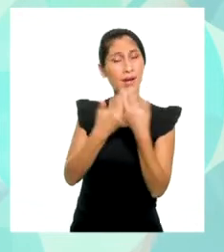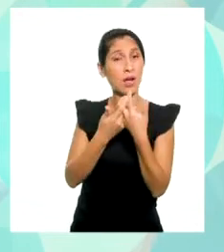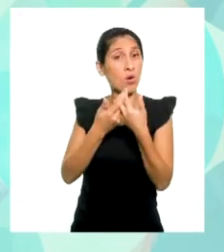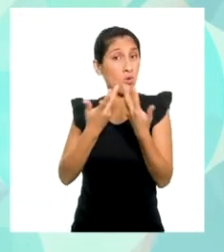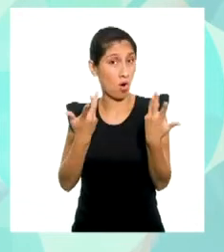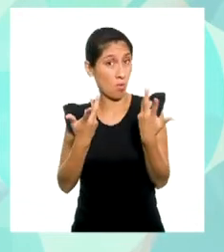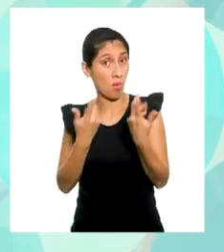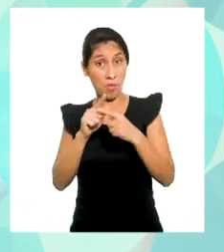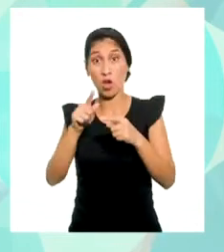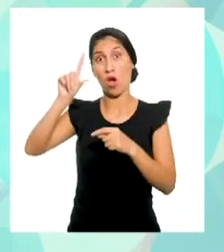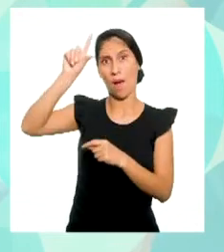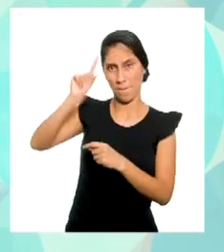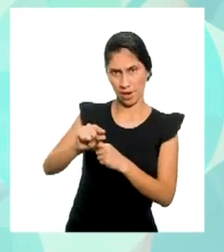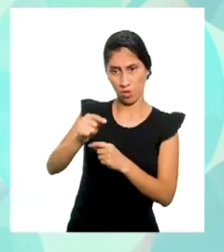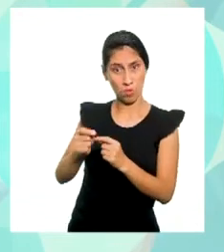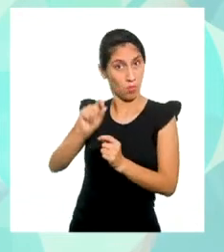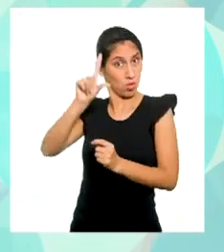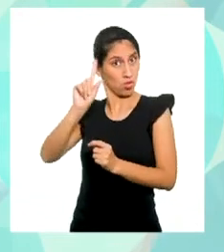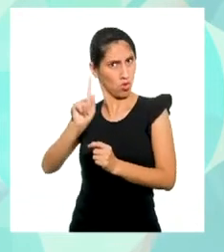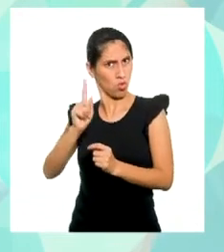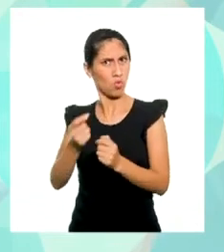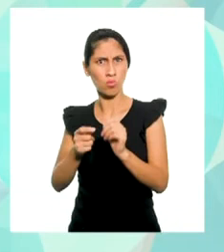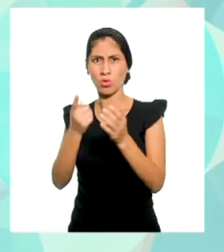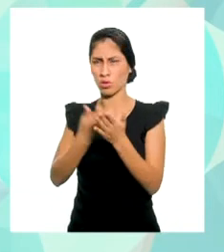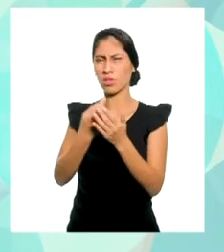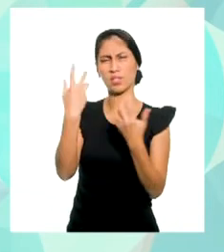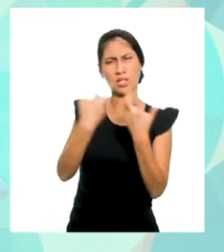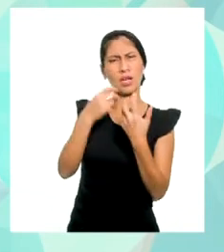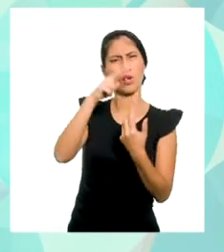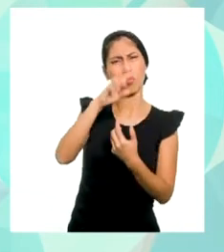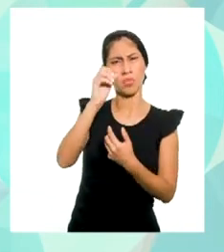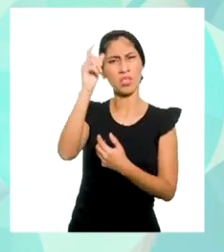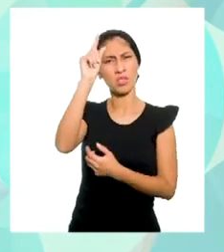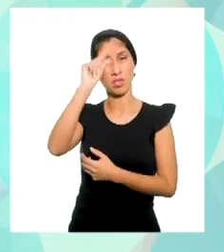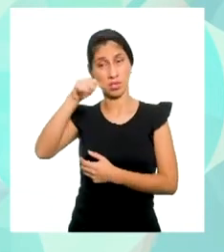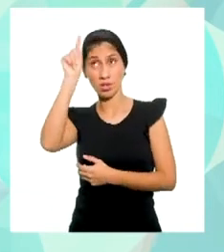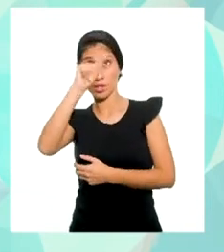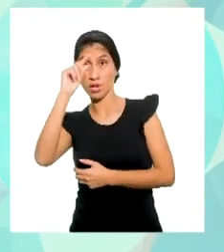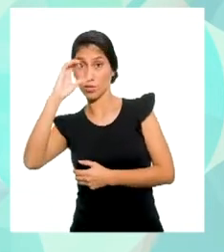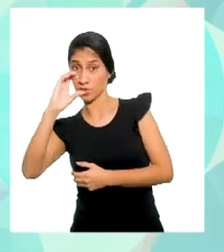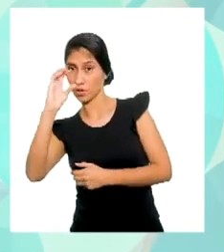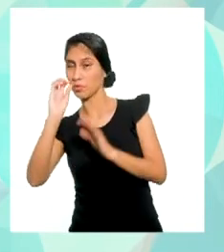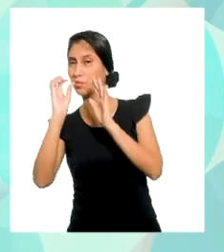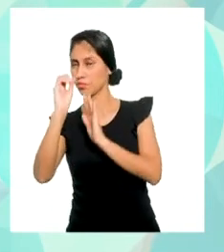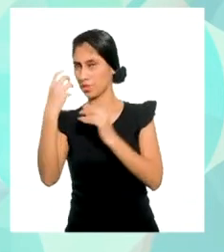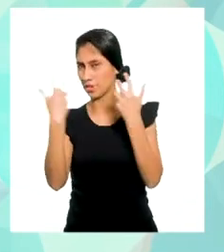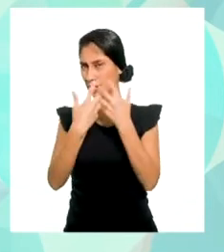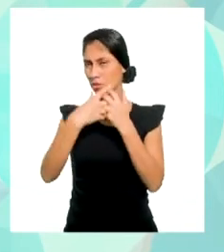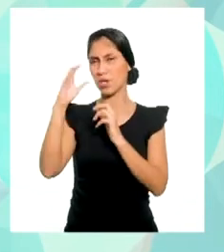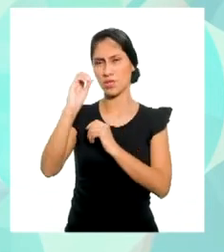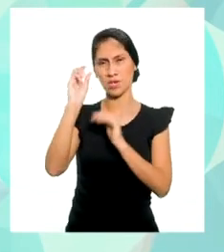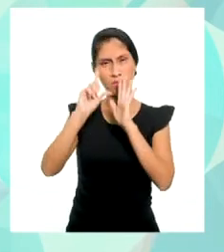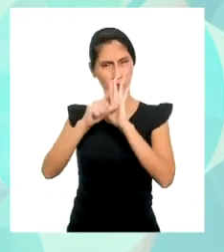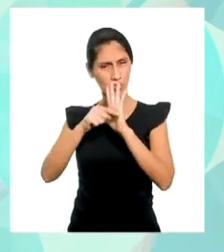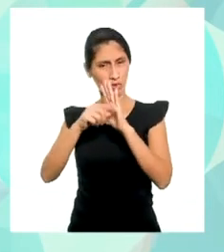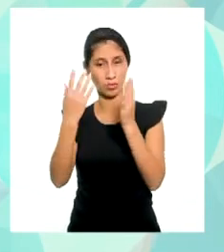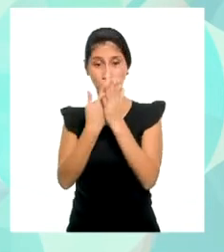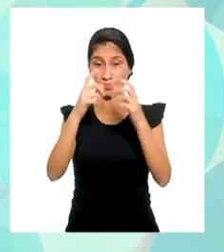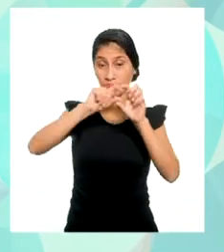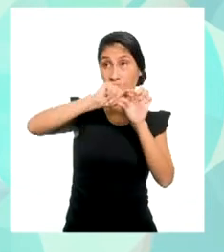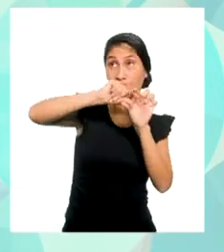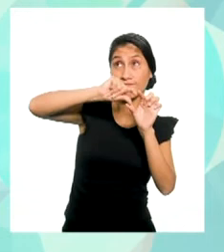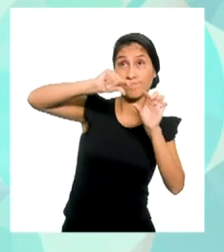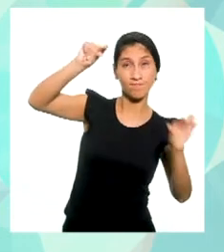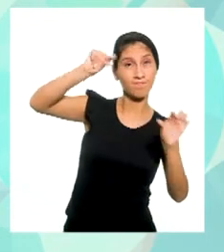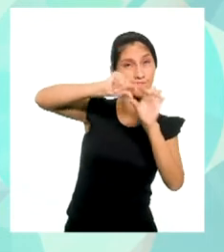esté encendido. Eso quiere decir que estará a 20 grados en 0 minutos. Ubicamos ambos puntos en el